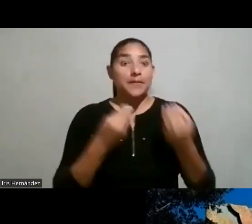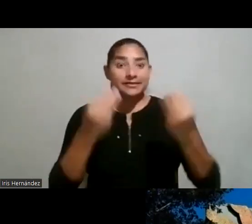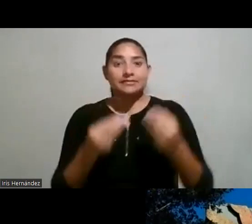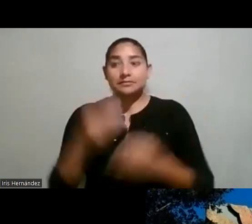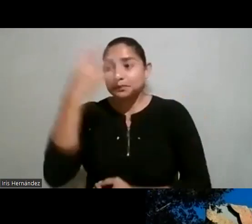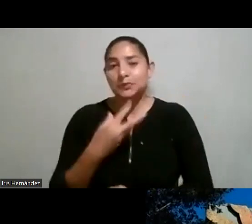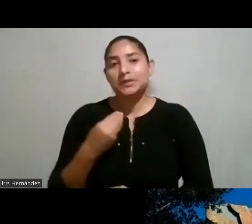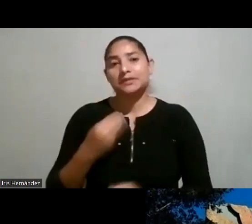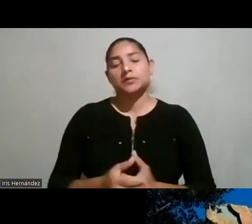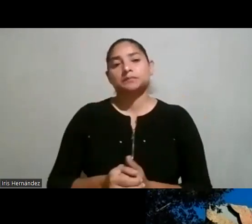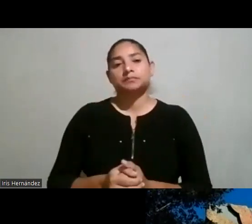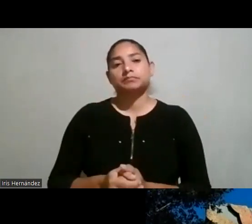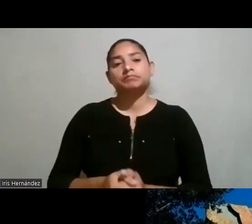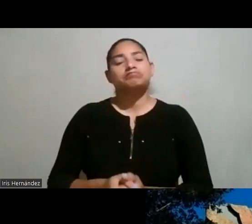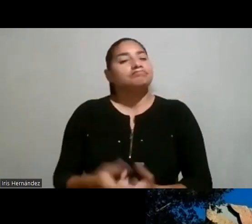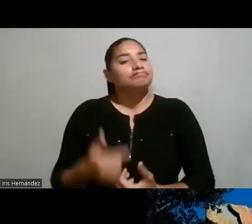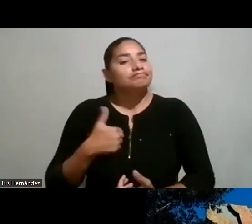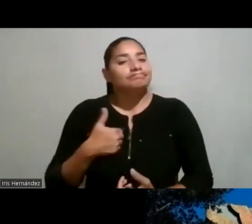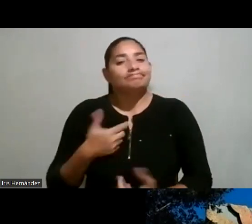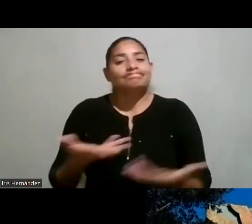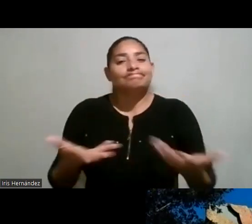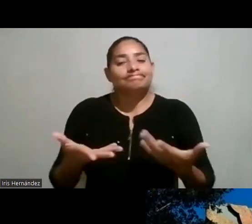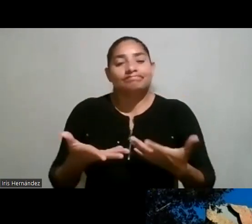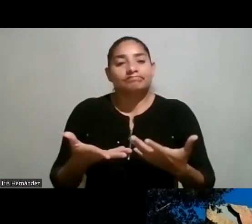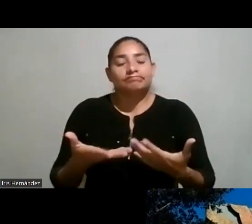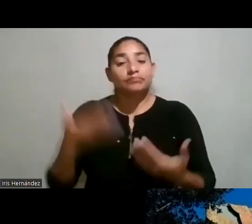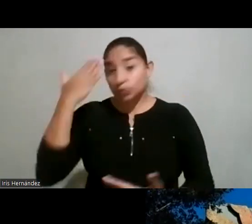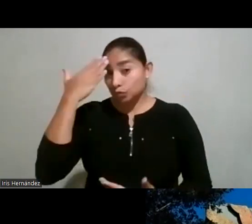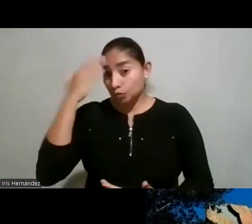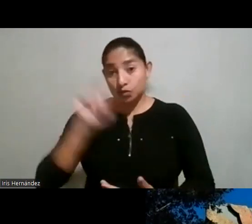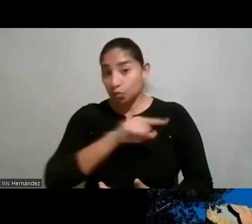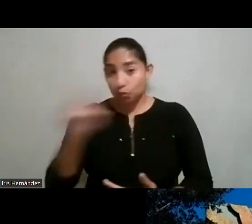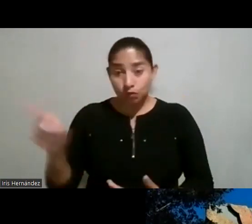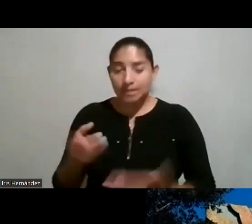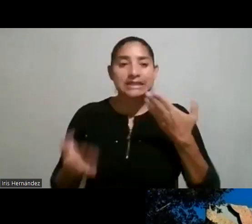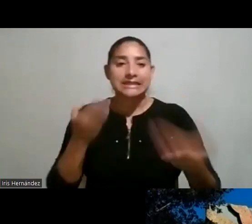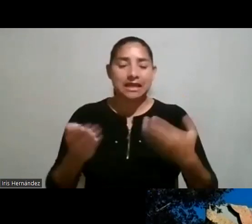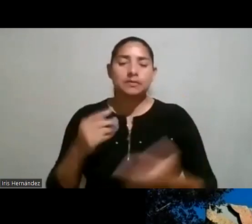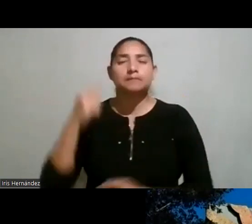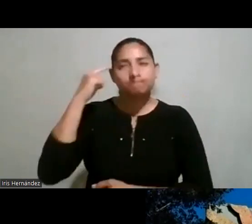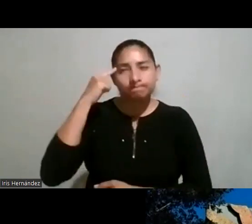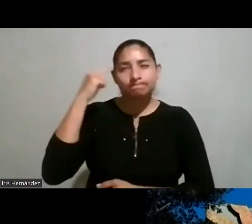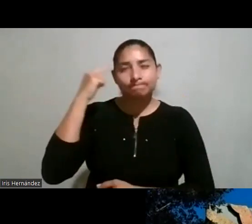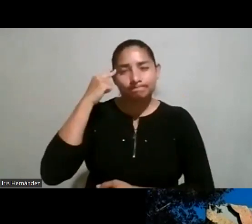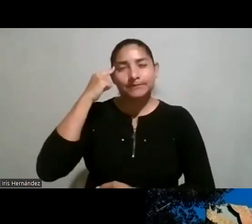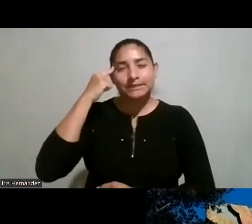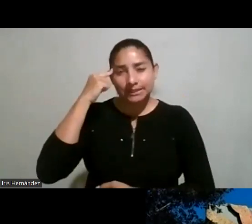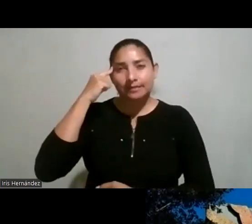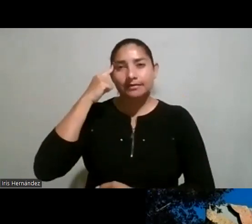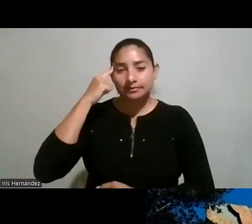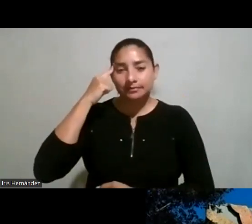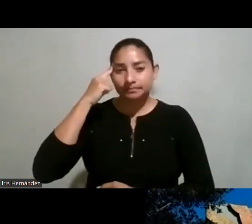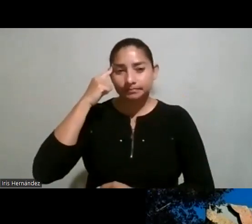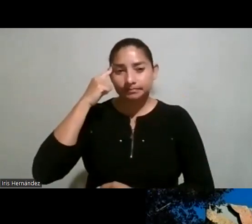lindo y uno no sé si ustedes se han puesto tal vez seguramente se han puesto a pensar en esto pero los